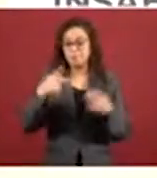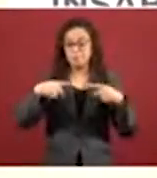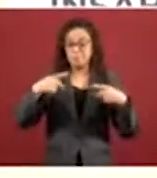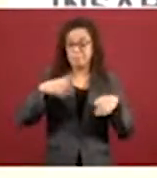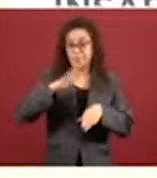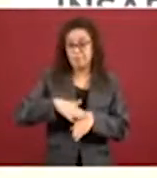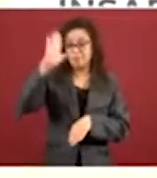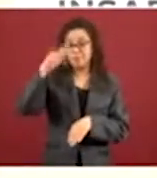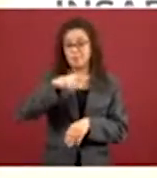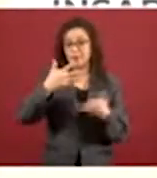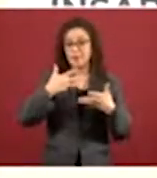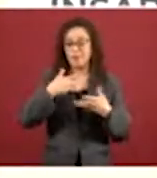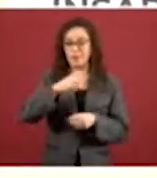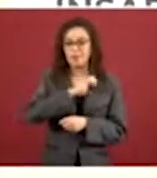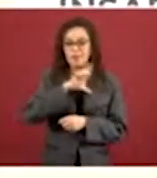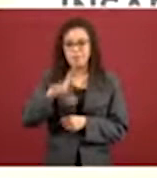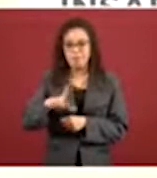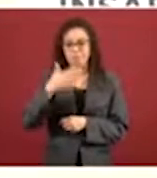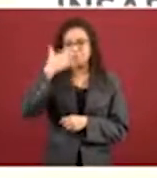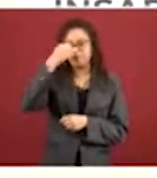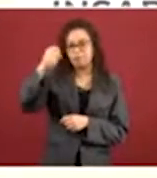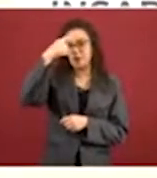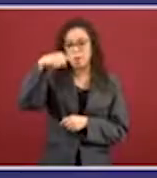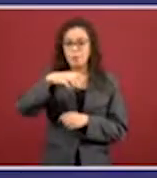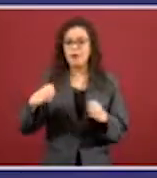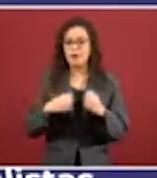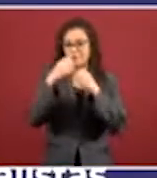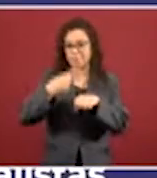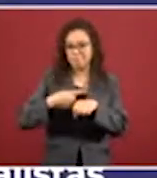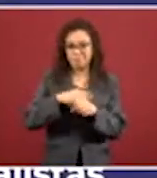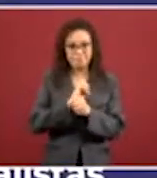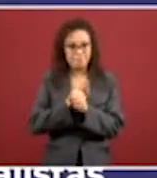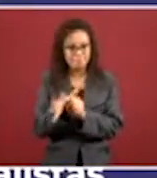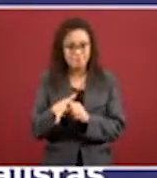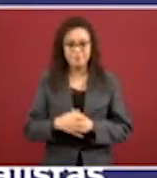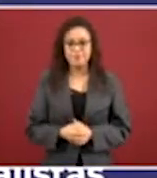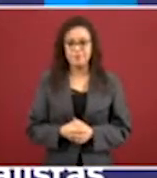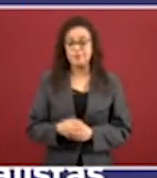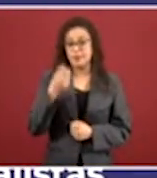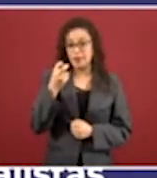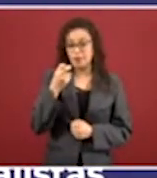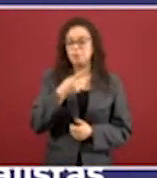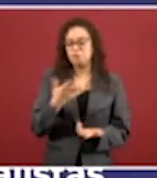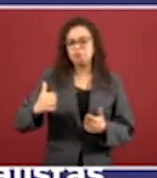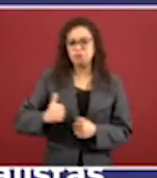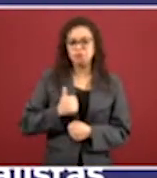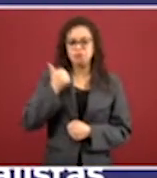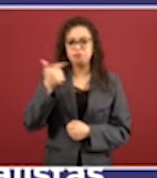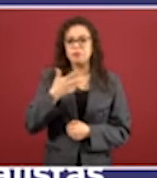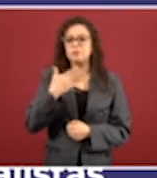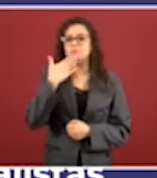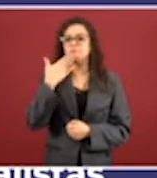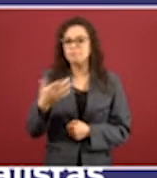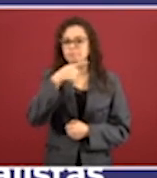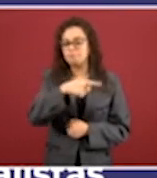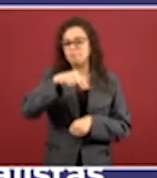personal preparado para la emergencia sanitaria. De esta manera se aprovecha a personal médico y de enfermería